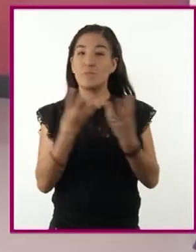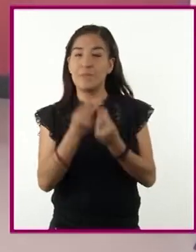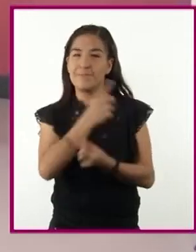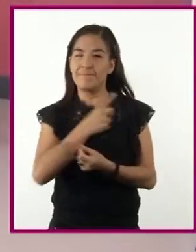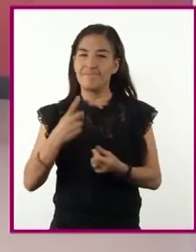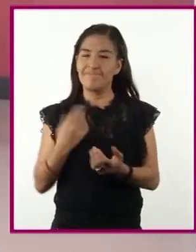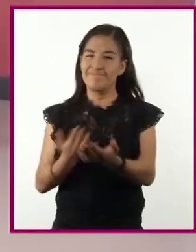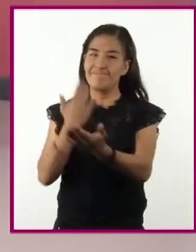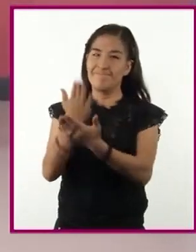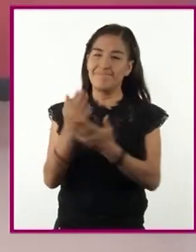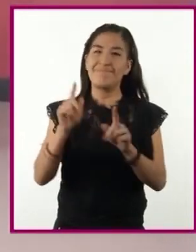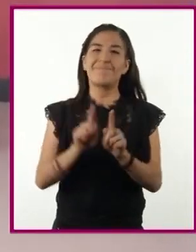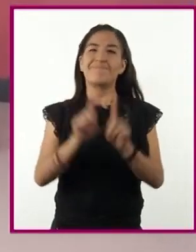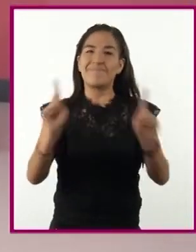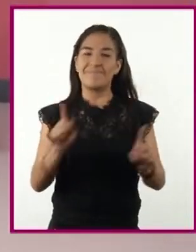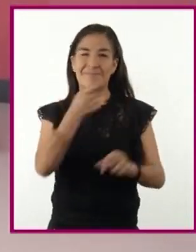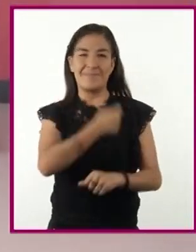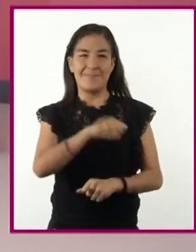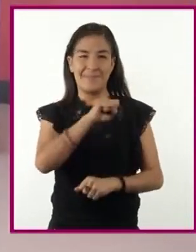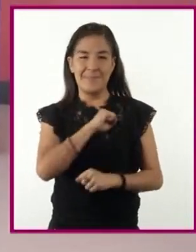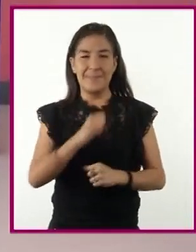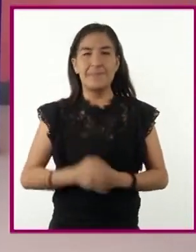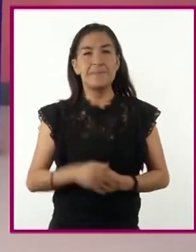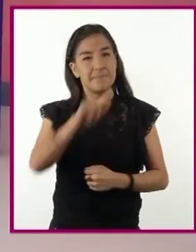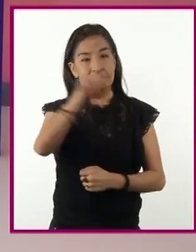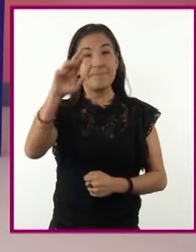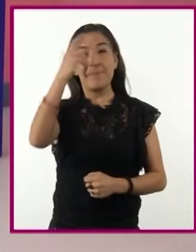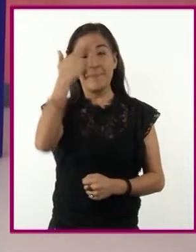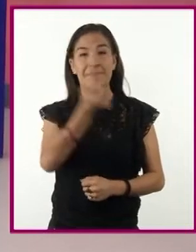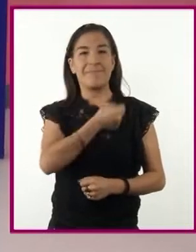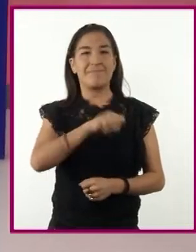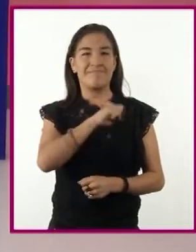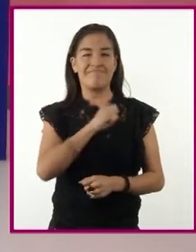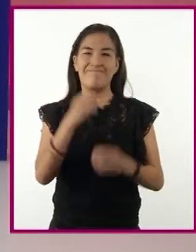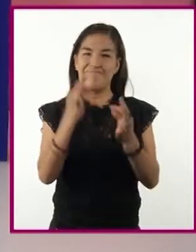guardar y pedir la sana distancia. Recuerden que la salud es lo primero.